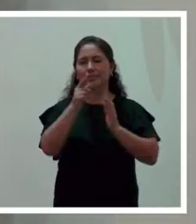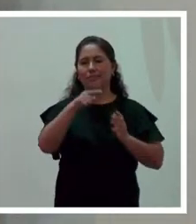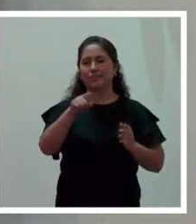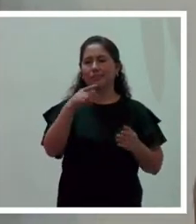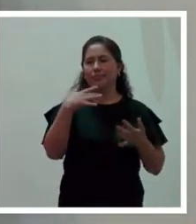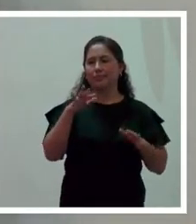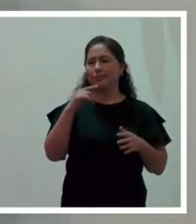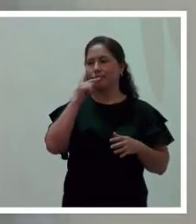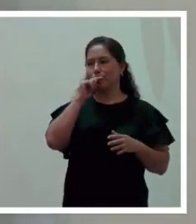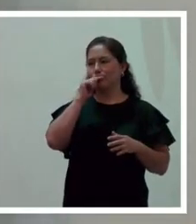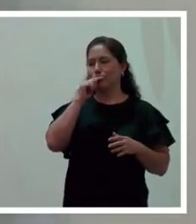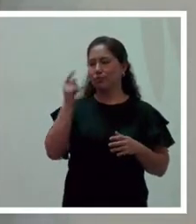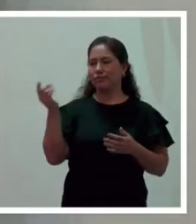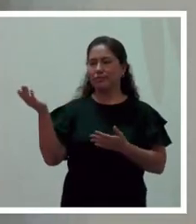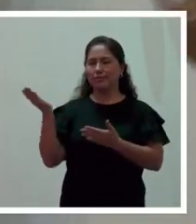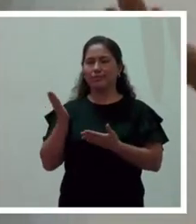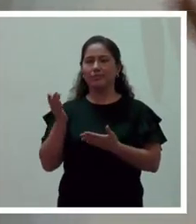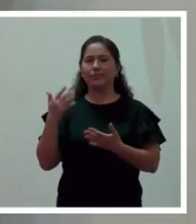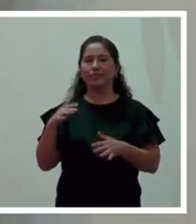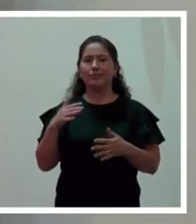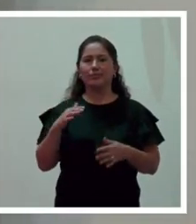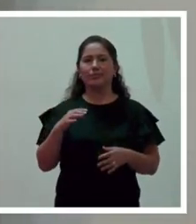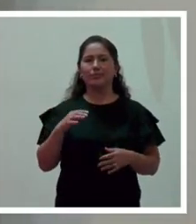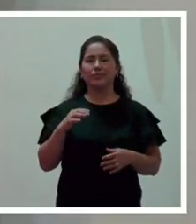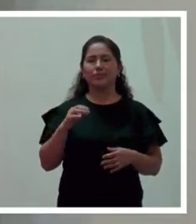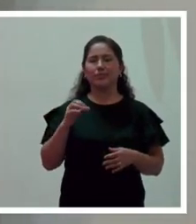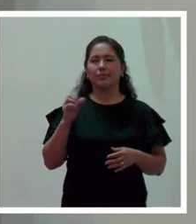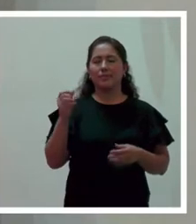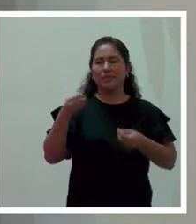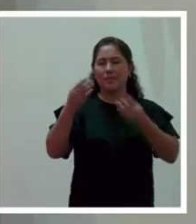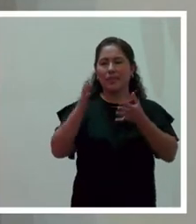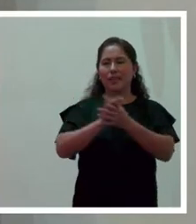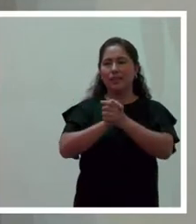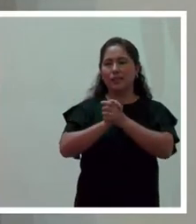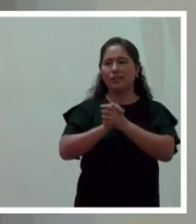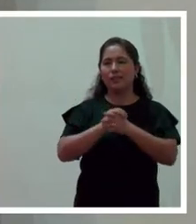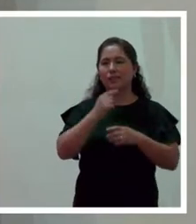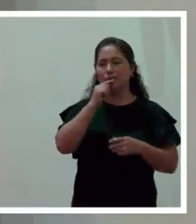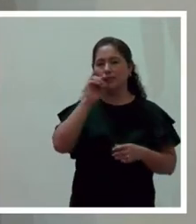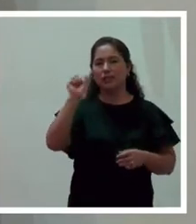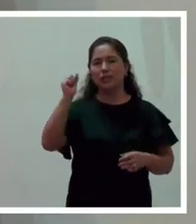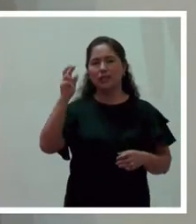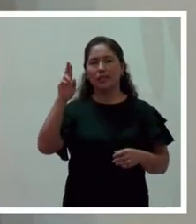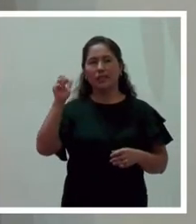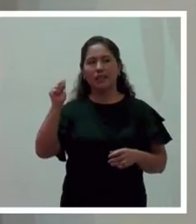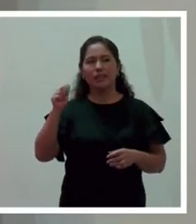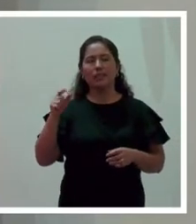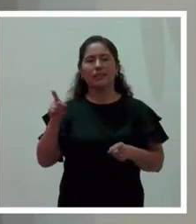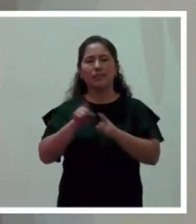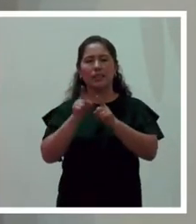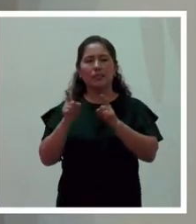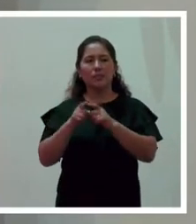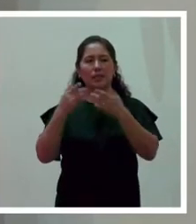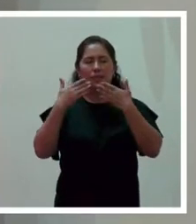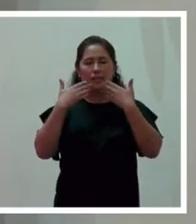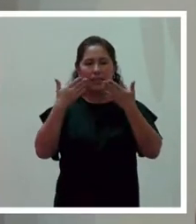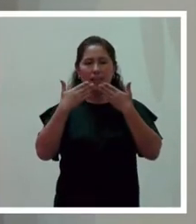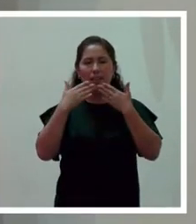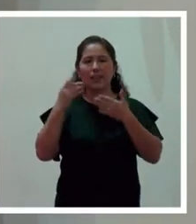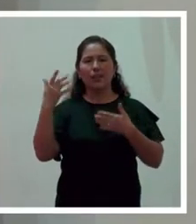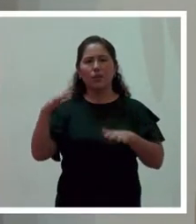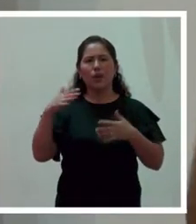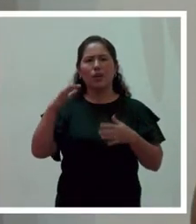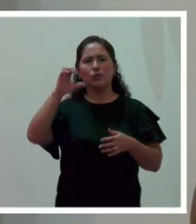de Fortalecimiento de las Familias, la doctora Sara Mejía González, y también el agradecimiento a Sunafil